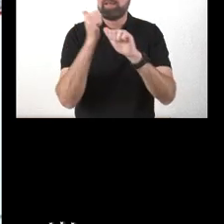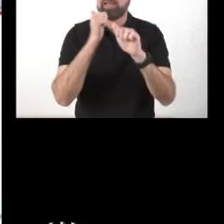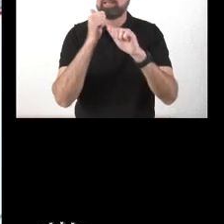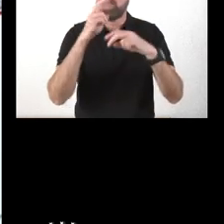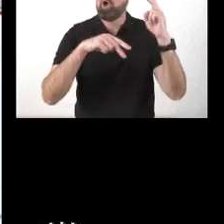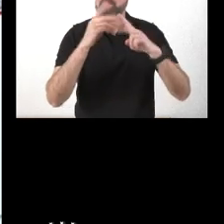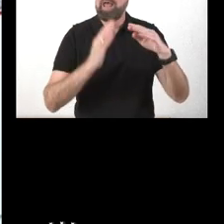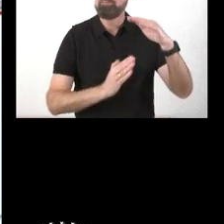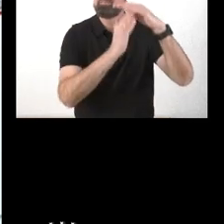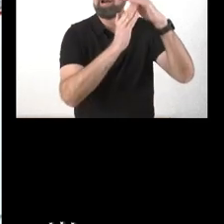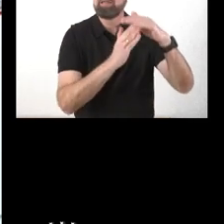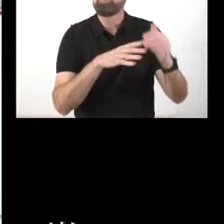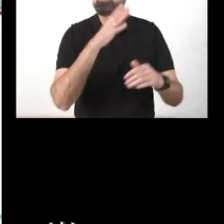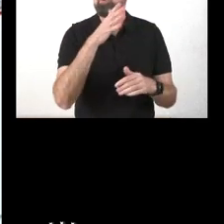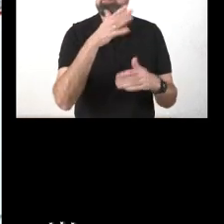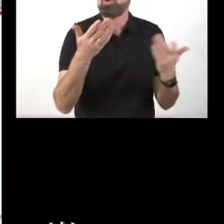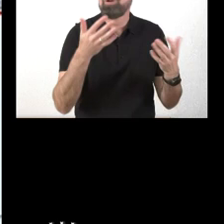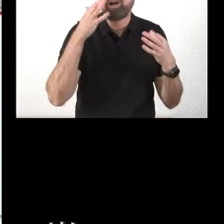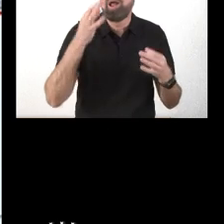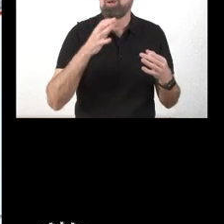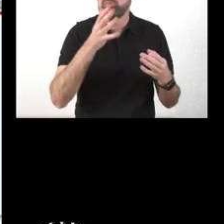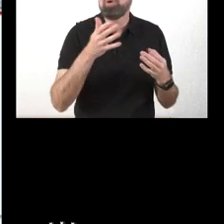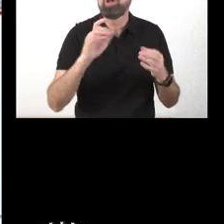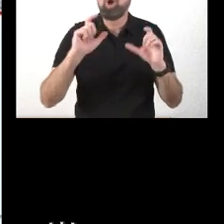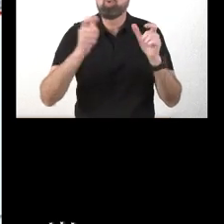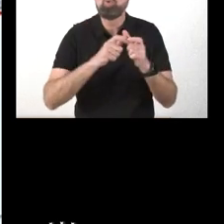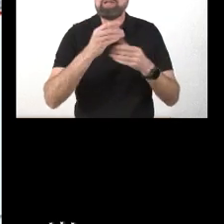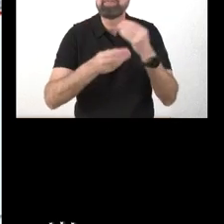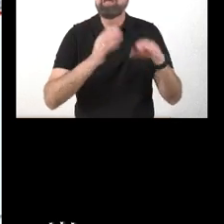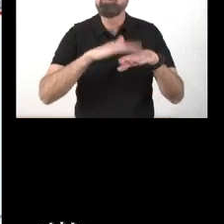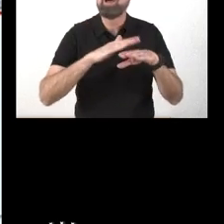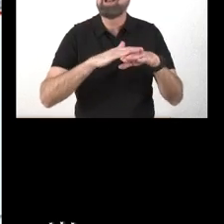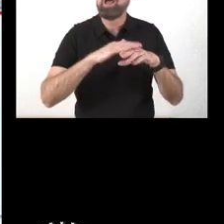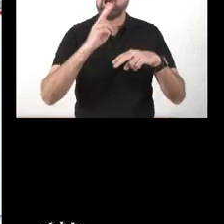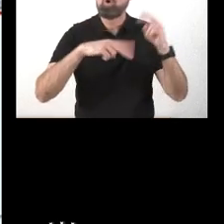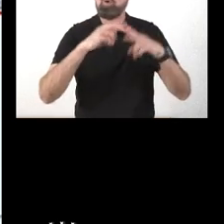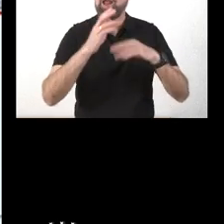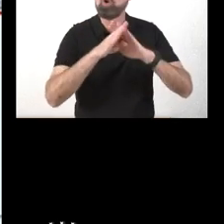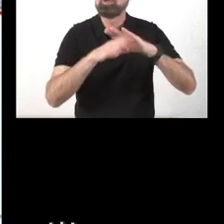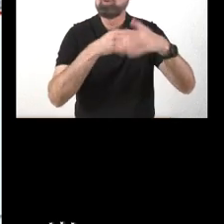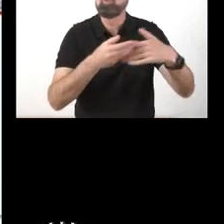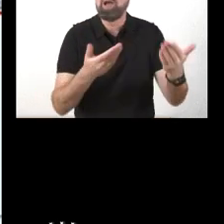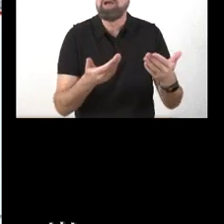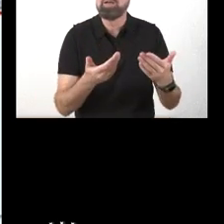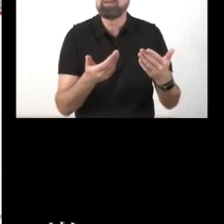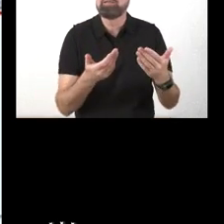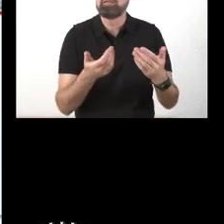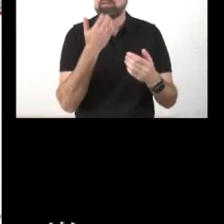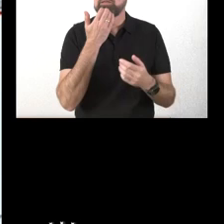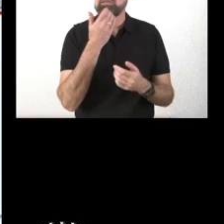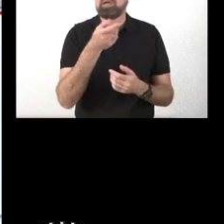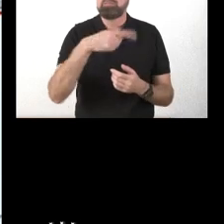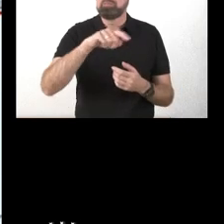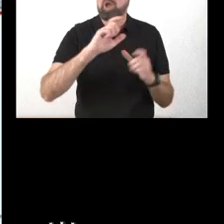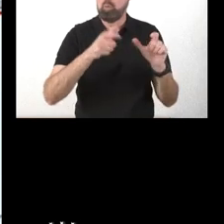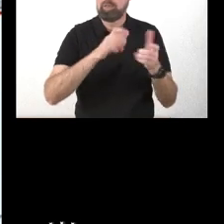las causas reales y qué va a hacer la Junta para que prosigan los trabajos y si están dispuestos a asumir